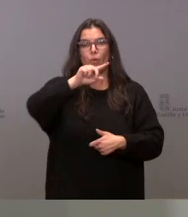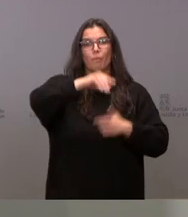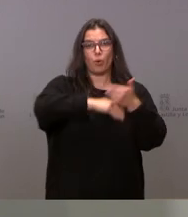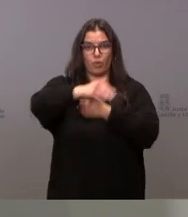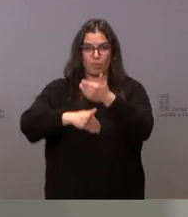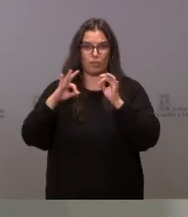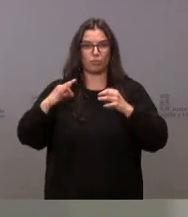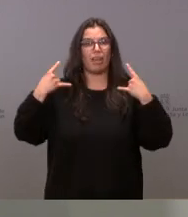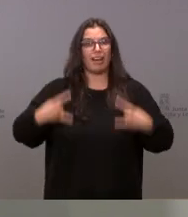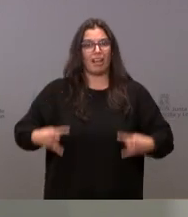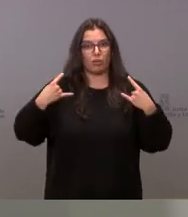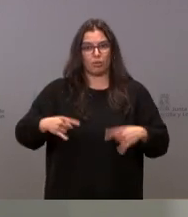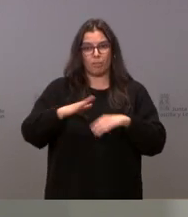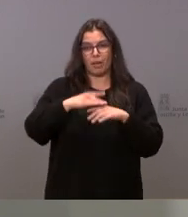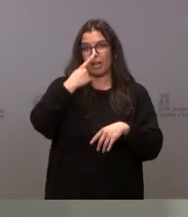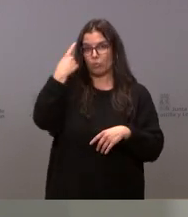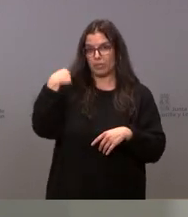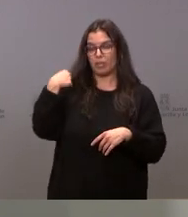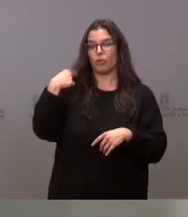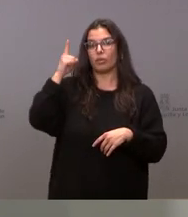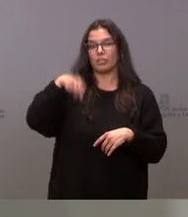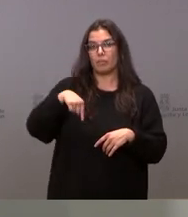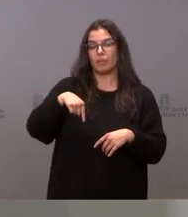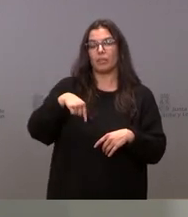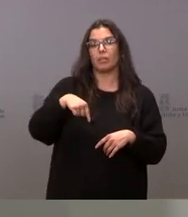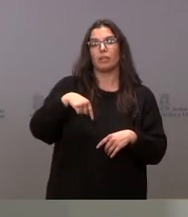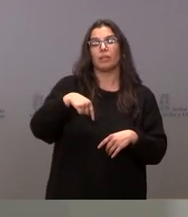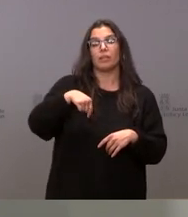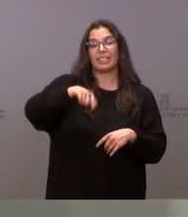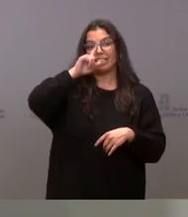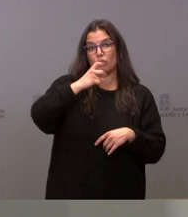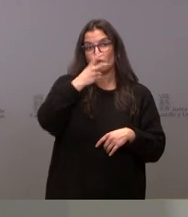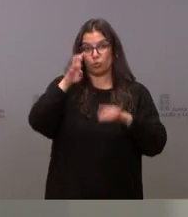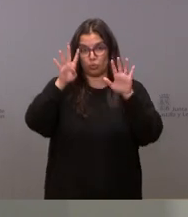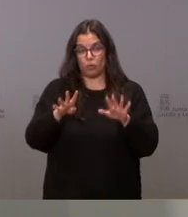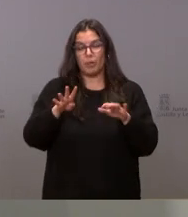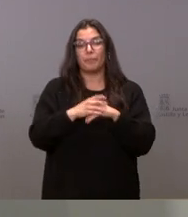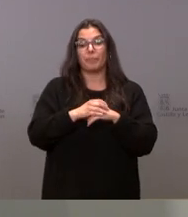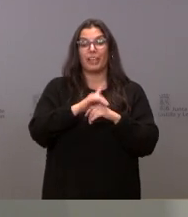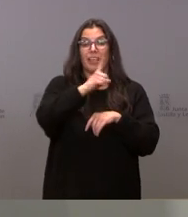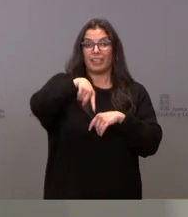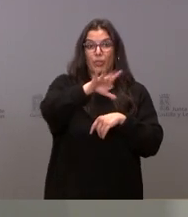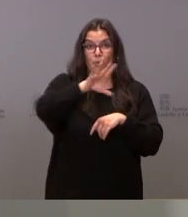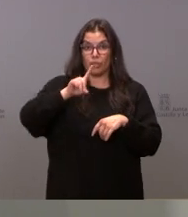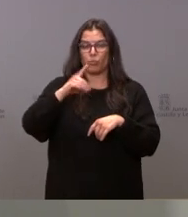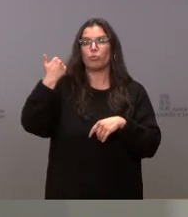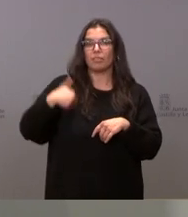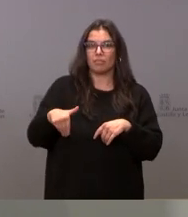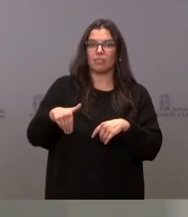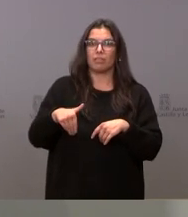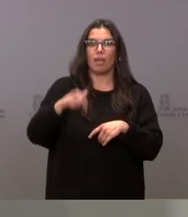radioterapia en 2020 y 209 en 2021, de los que 51 habían sido ya